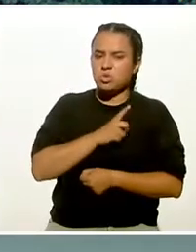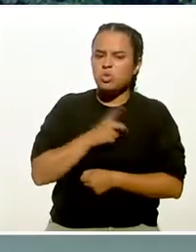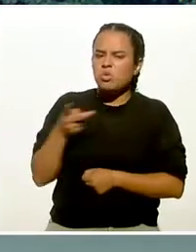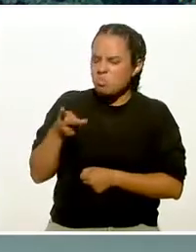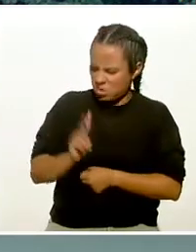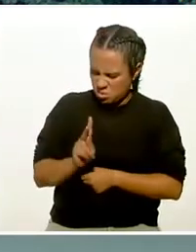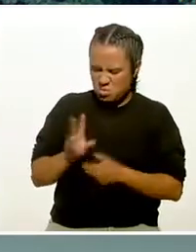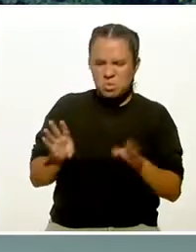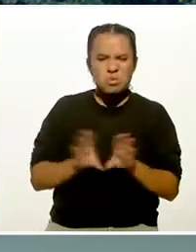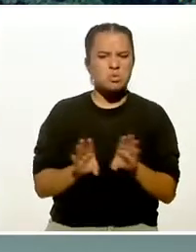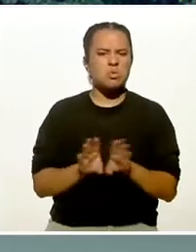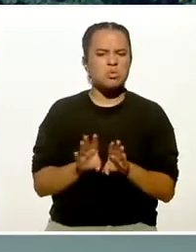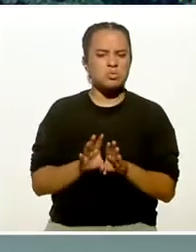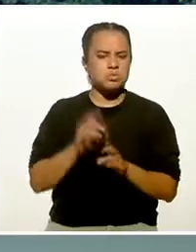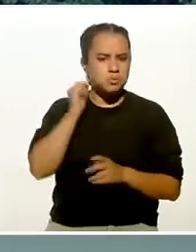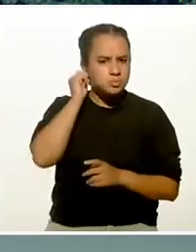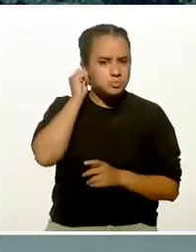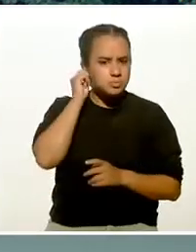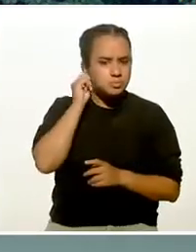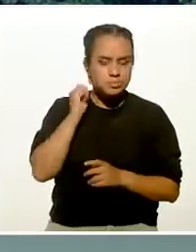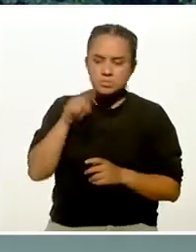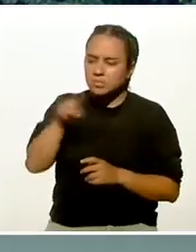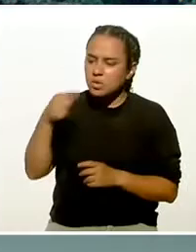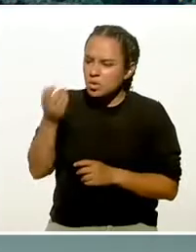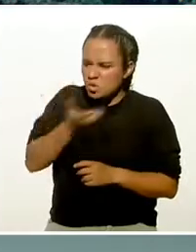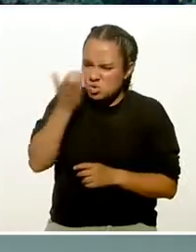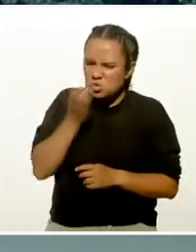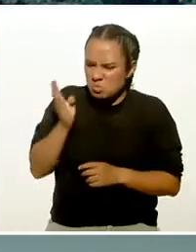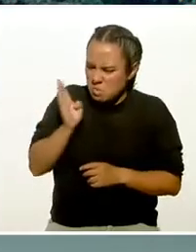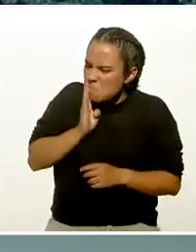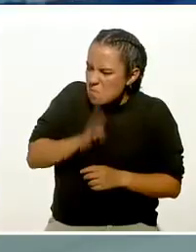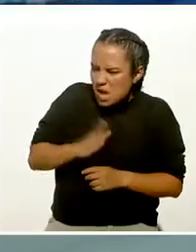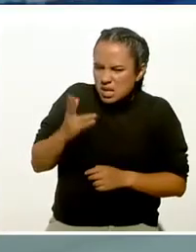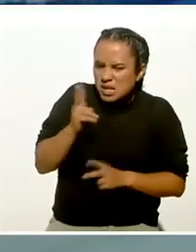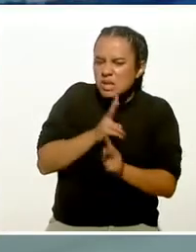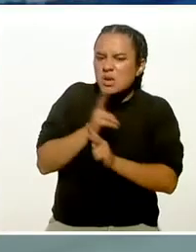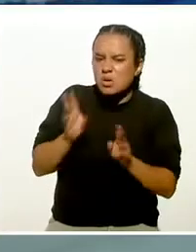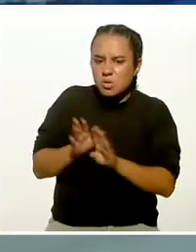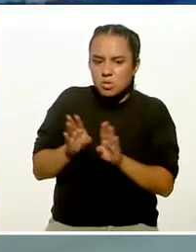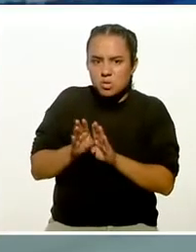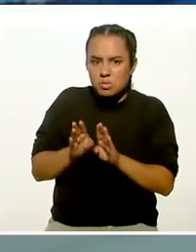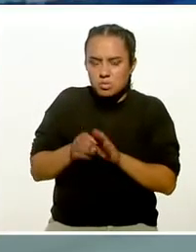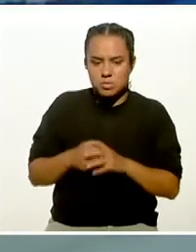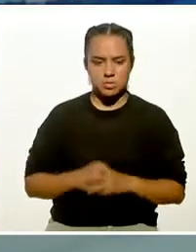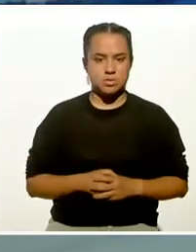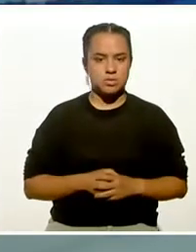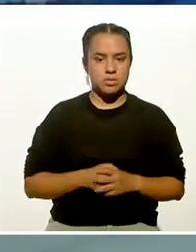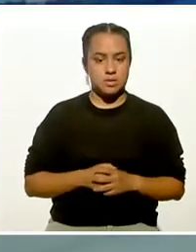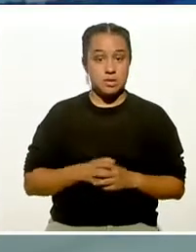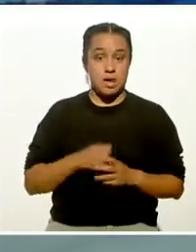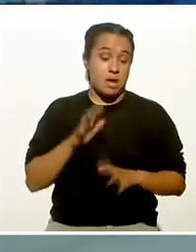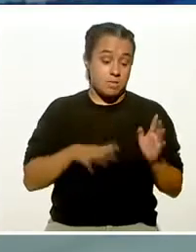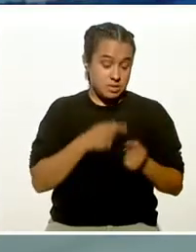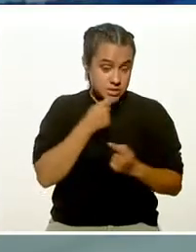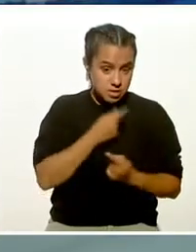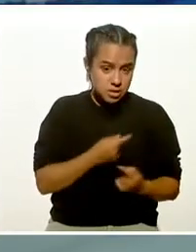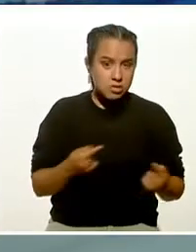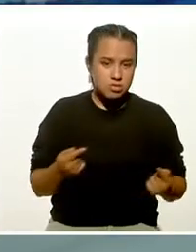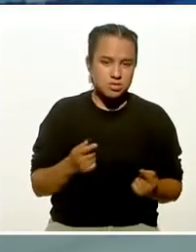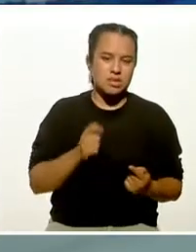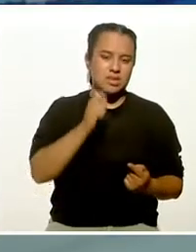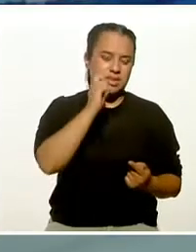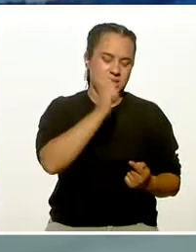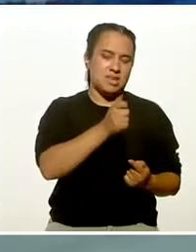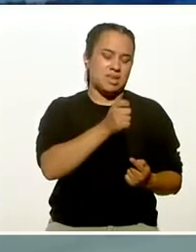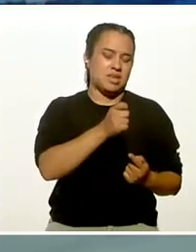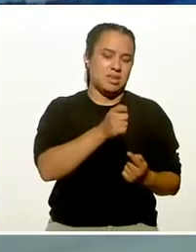malas maneras de respirar? Sobre todo cuando somos niños. Ahí volvemos a la aerofagia